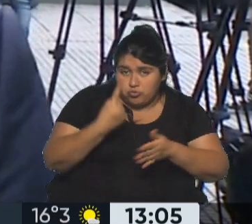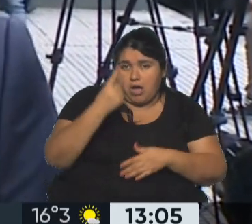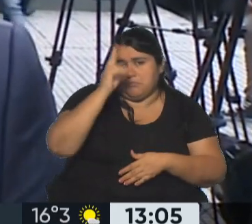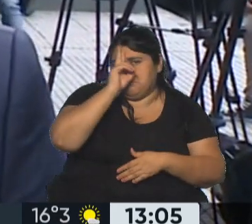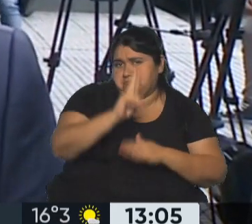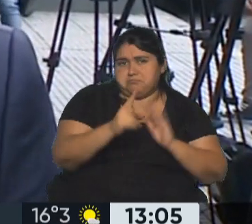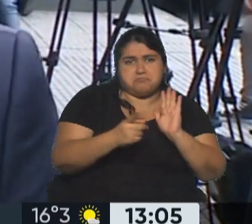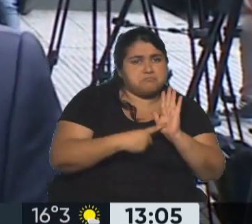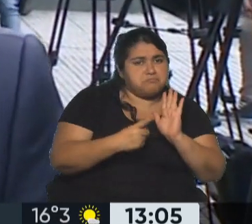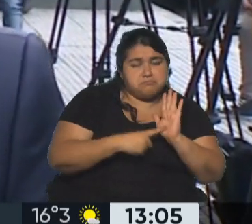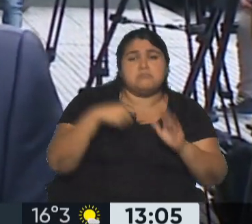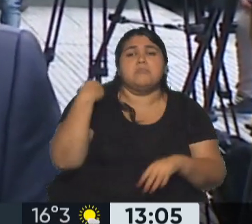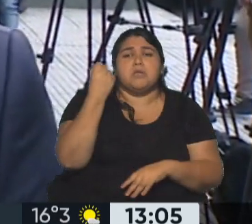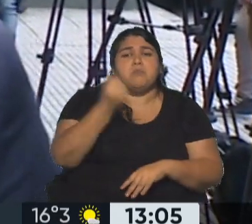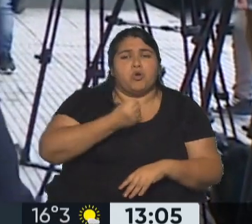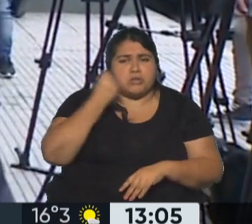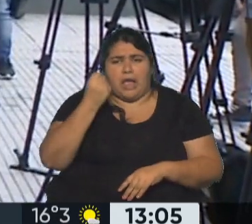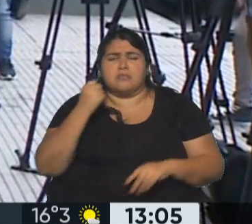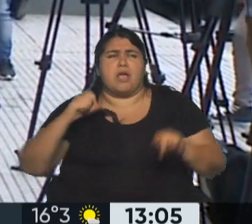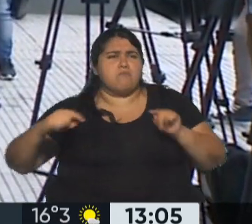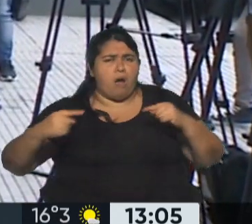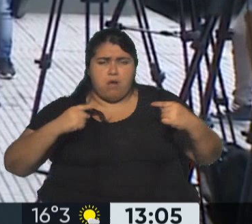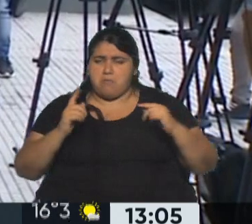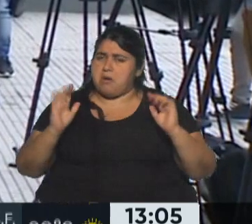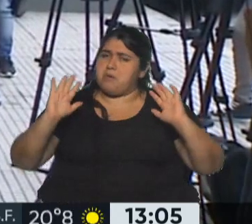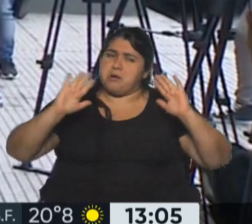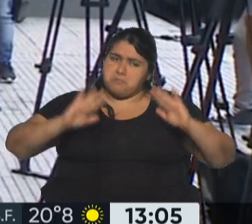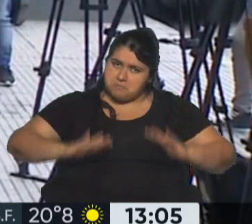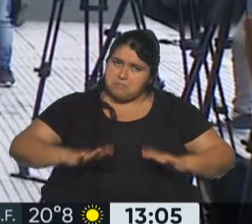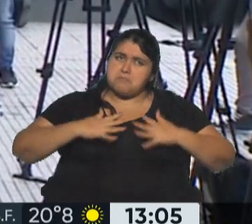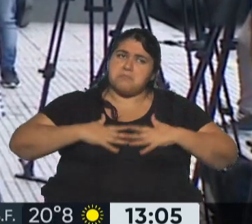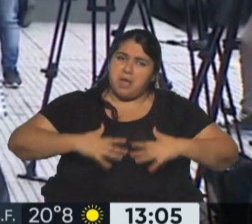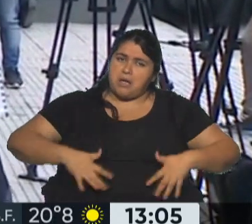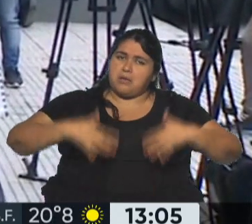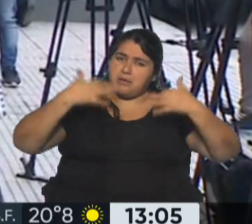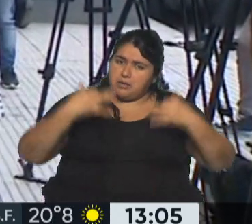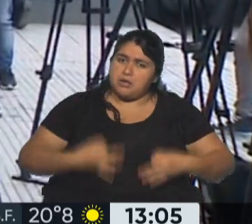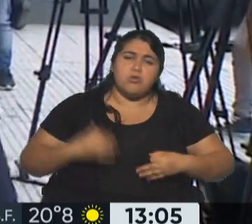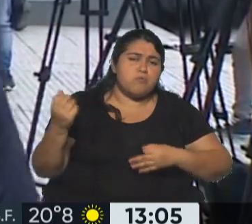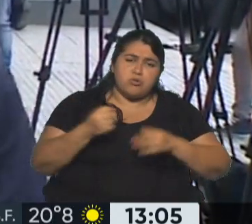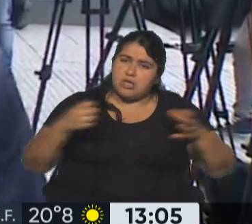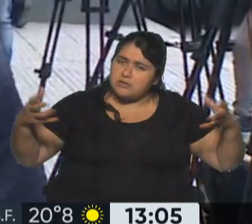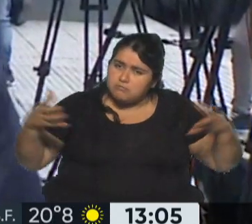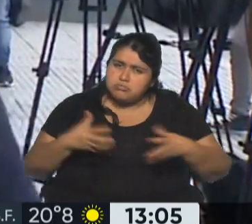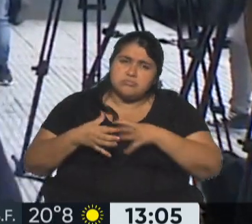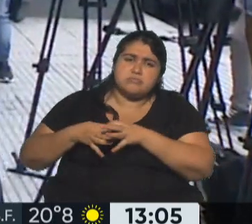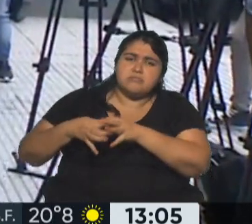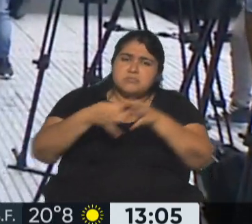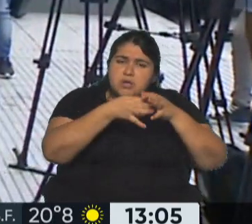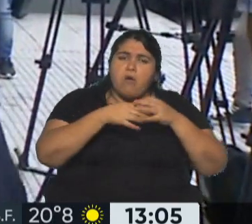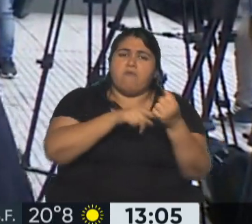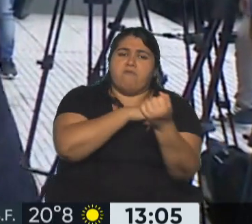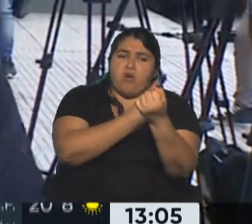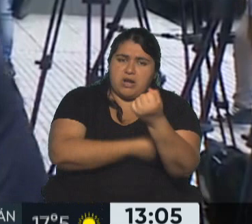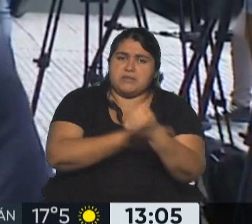y es importante que bajemos las intensidades, que nos podamos concentrar en fortalecer la unidad y la amistad política, la unidad del acuerdo